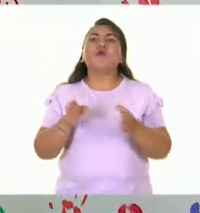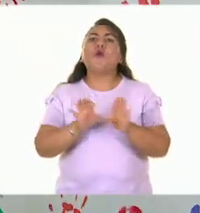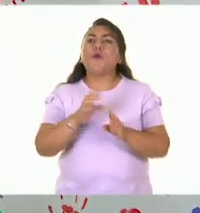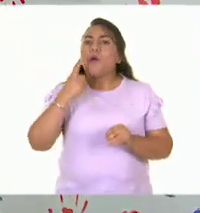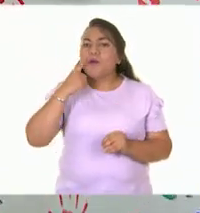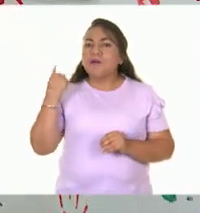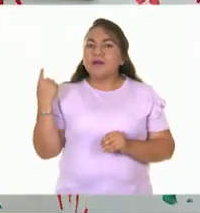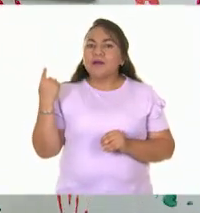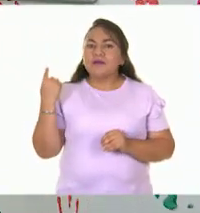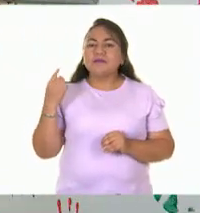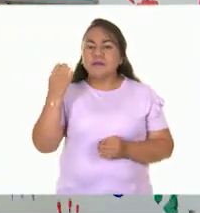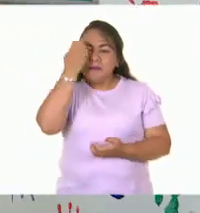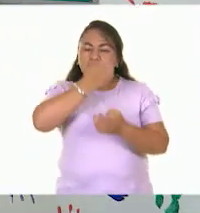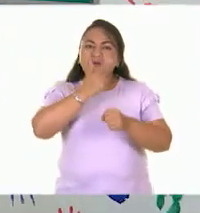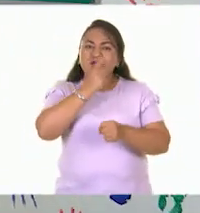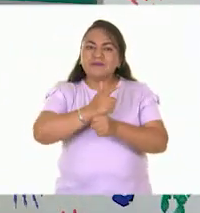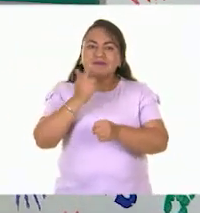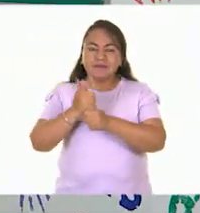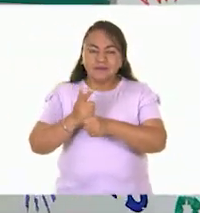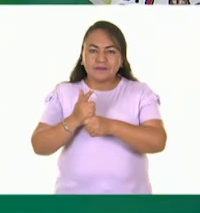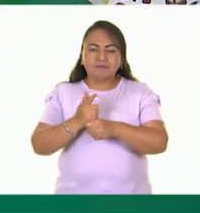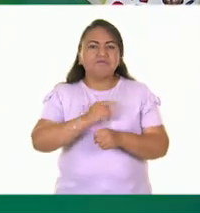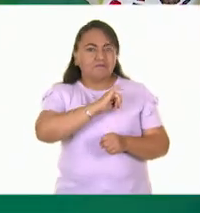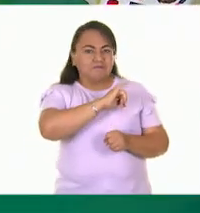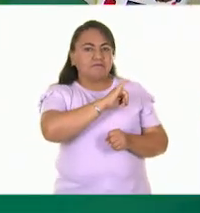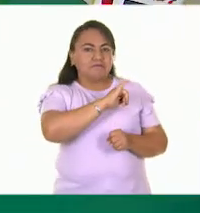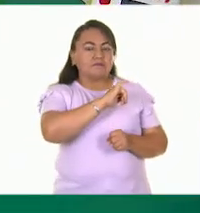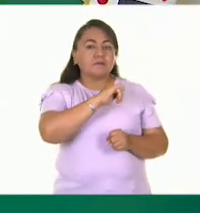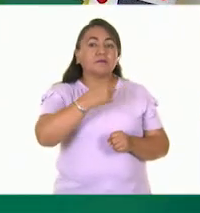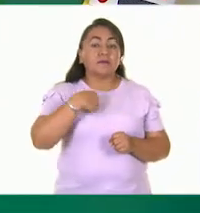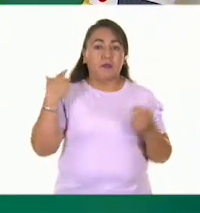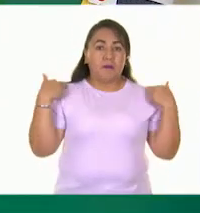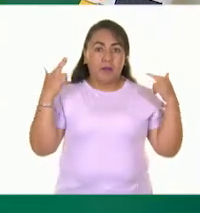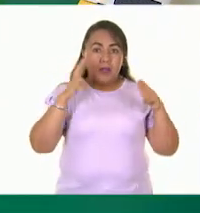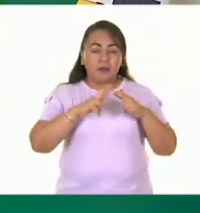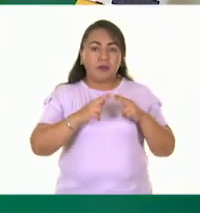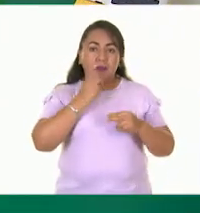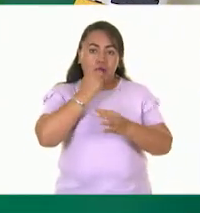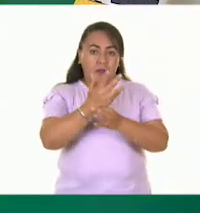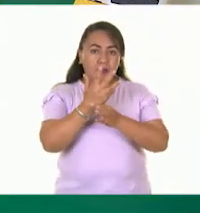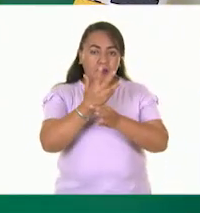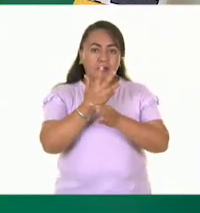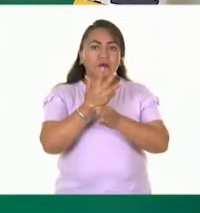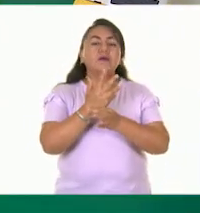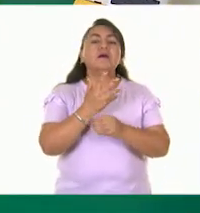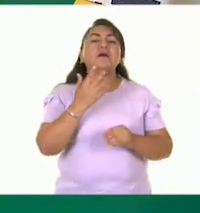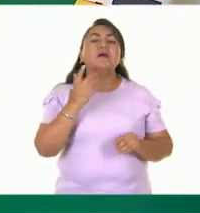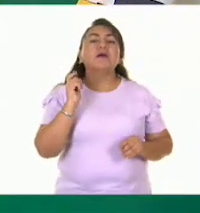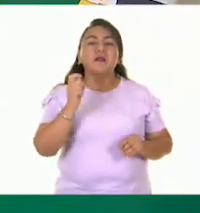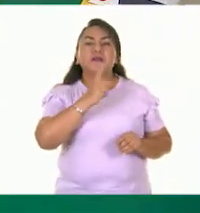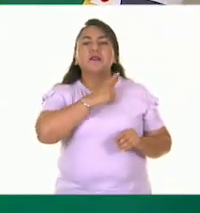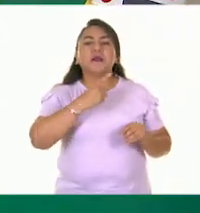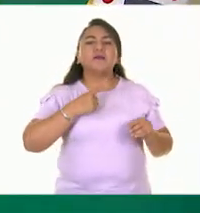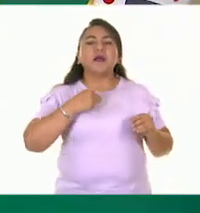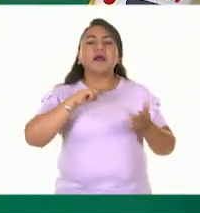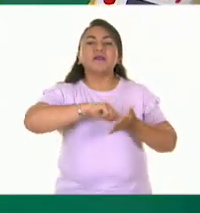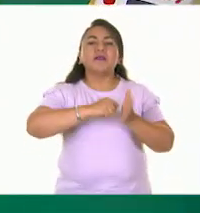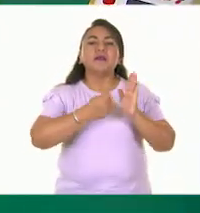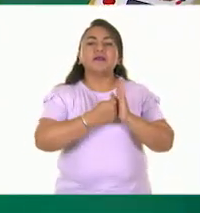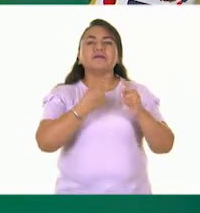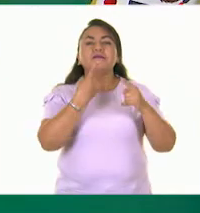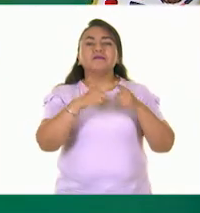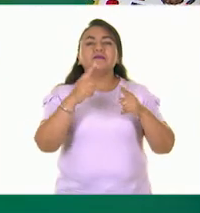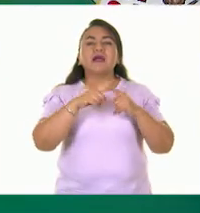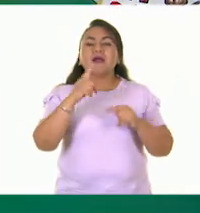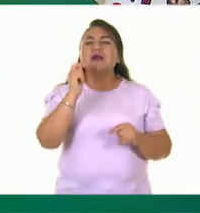parece si analizamos un poquito lo que él hizo? Así es. Para empezar, el maestro dijo que se había basado en la técnica de los